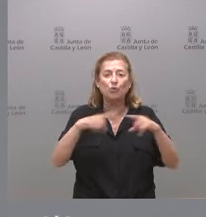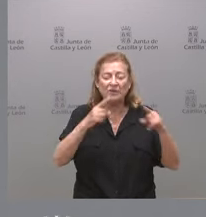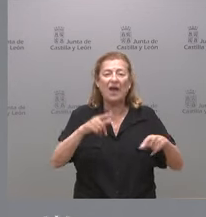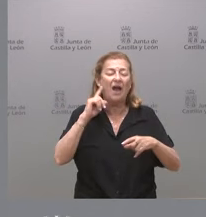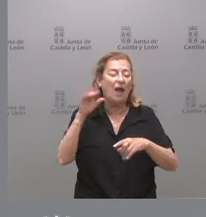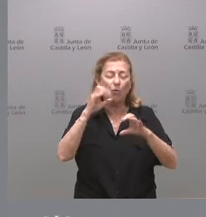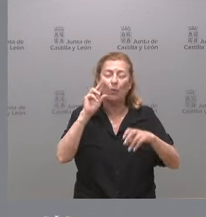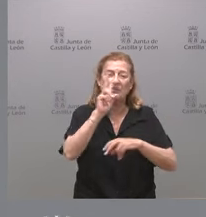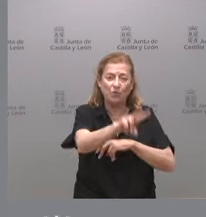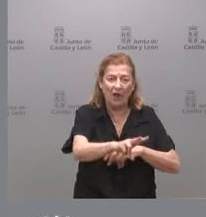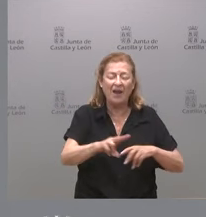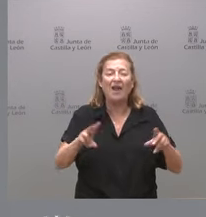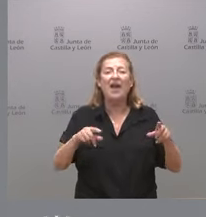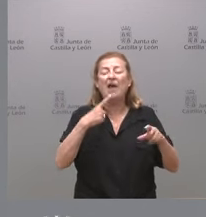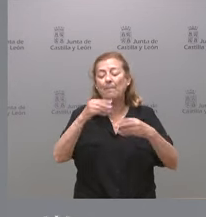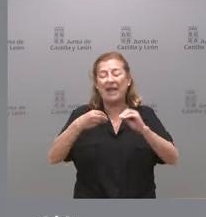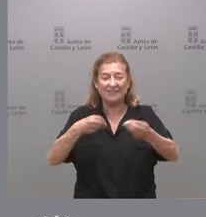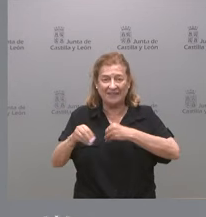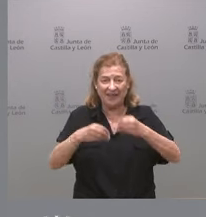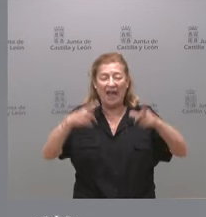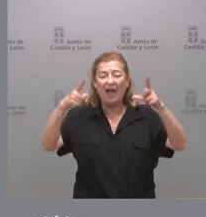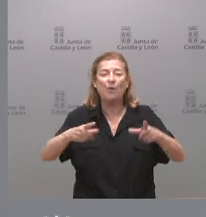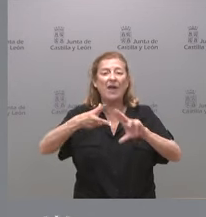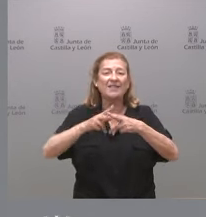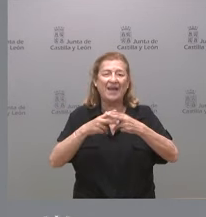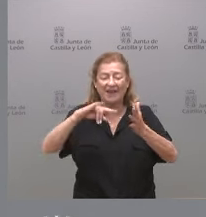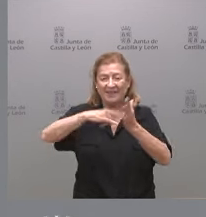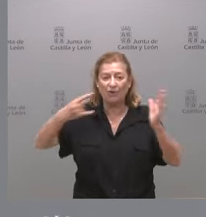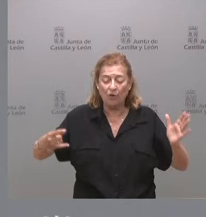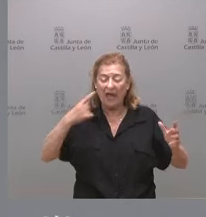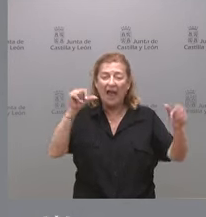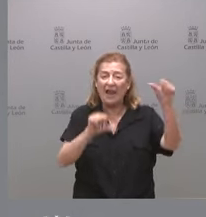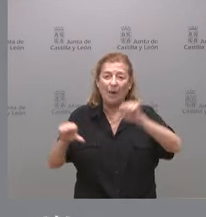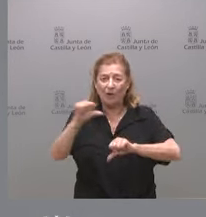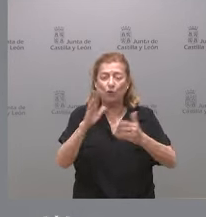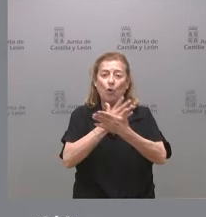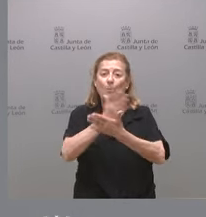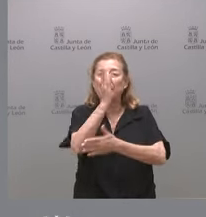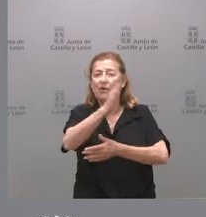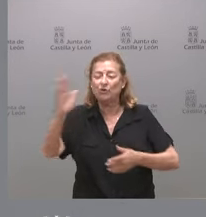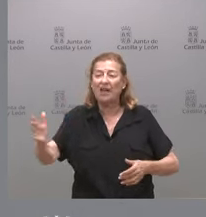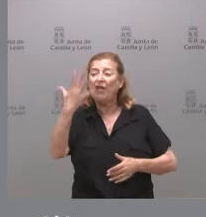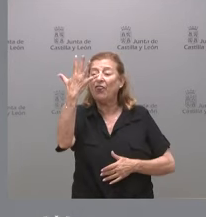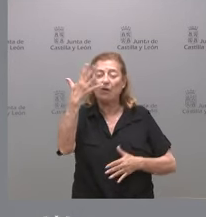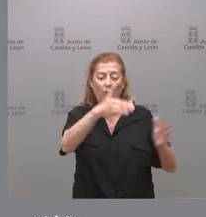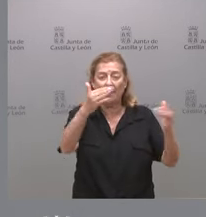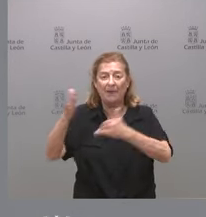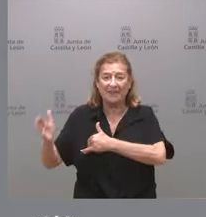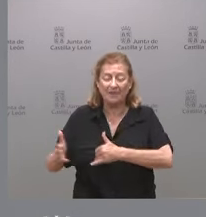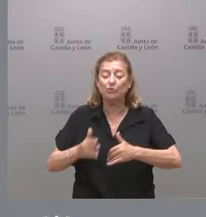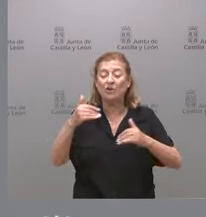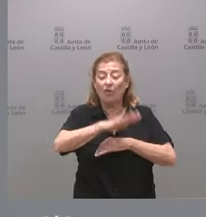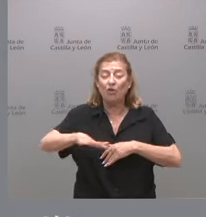informática, aula de educación plástica, aula de taller de tecnología, laboratorio, biblioteca, cinco departamentos, espacios de